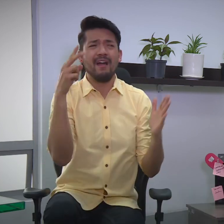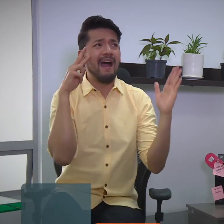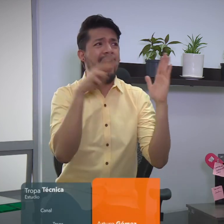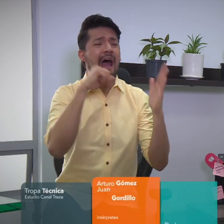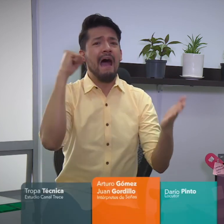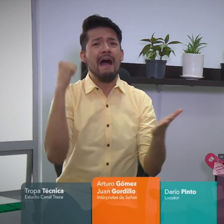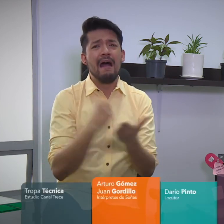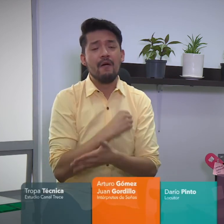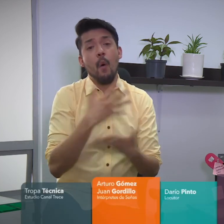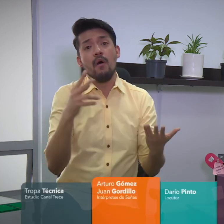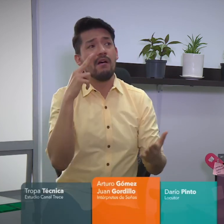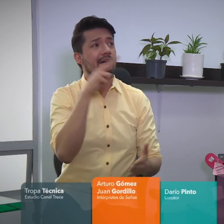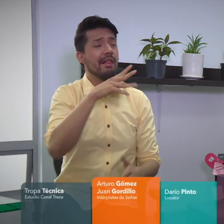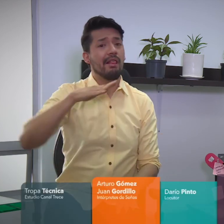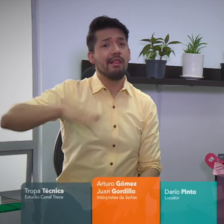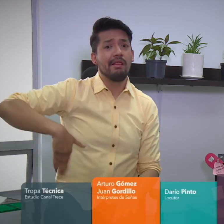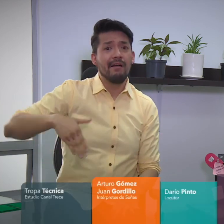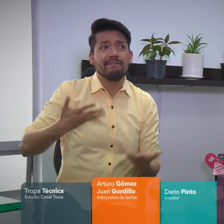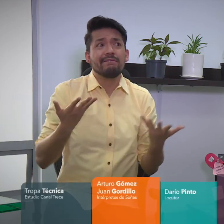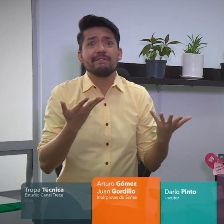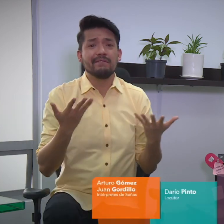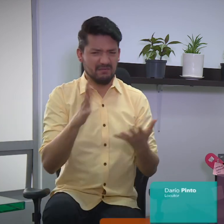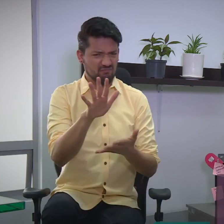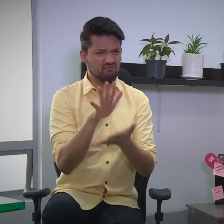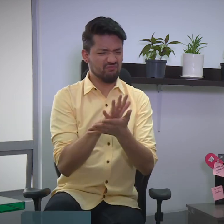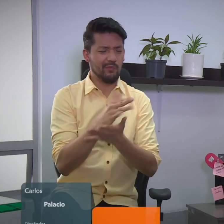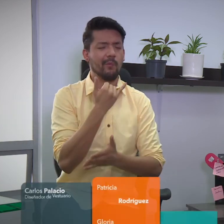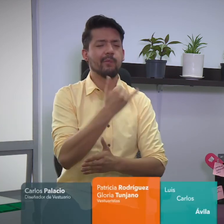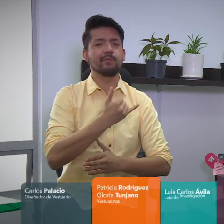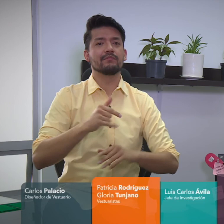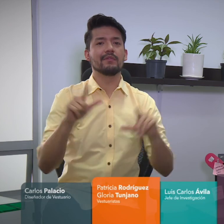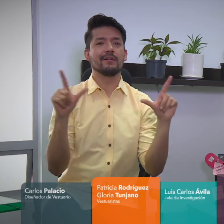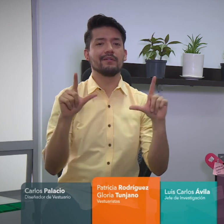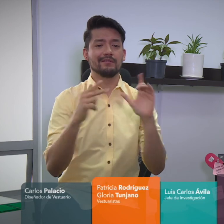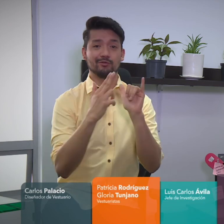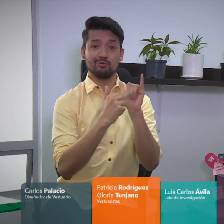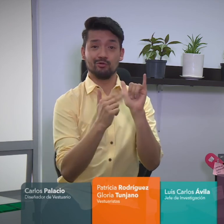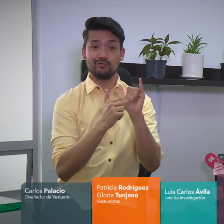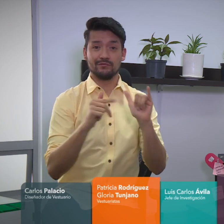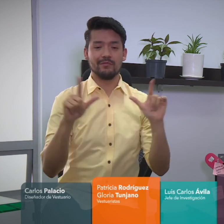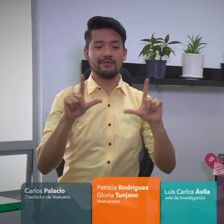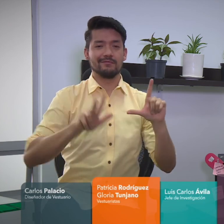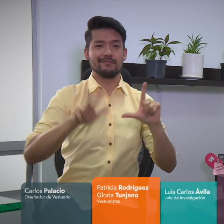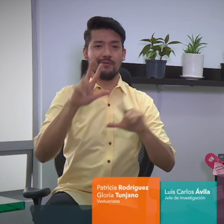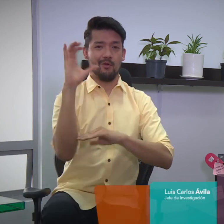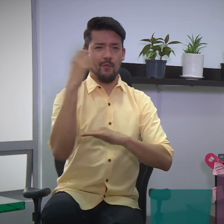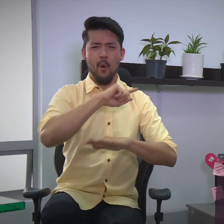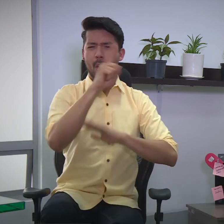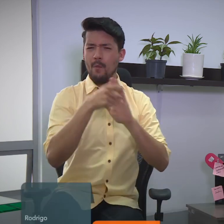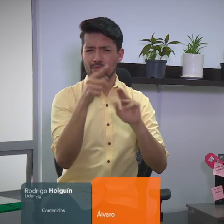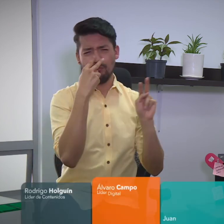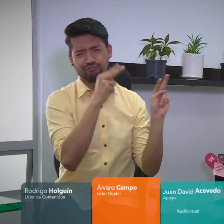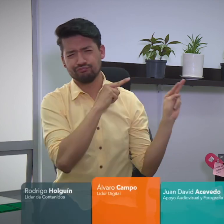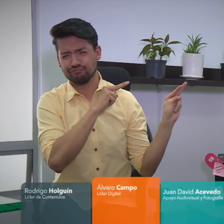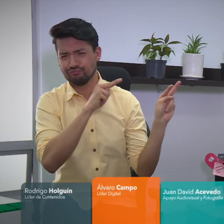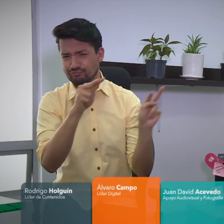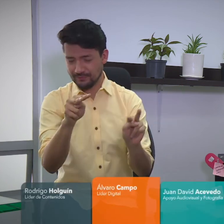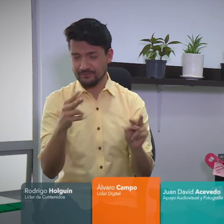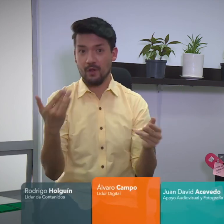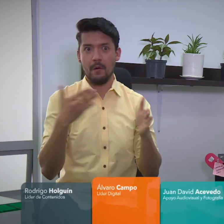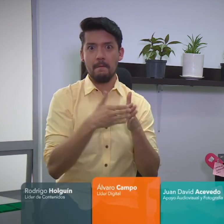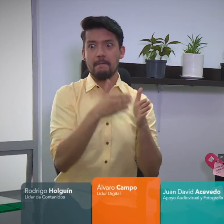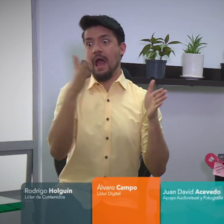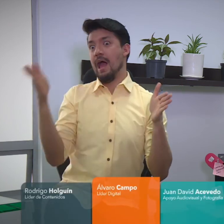Si llegaron tarde al viaje, pueden repasar este y otros capítulos en nuestro canal de YouTube de Canal 13 Colombia.